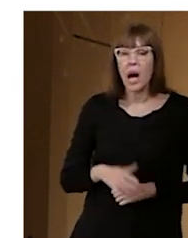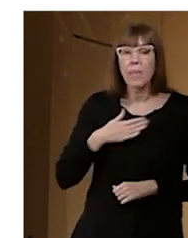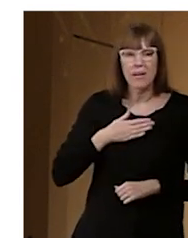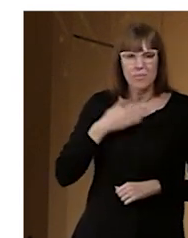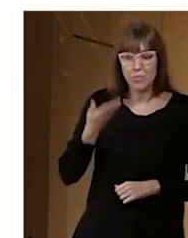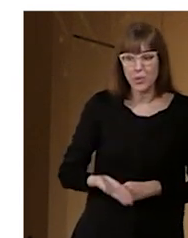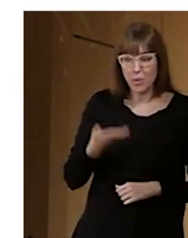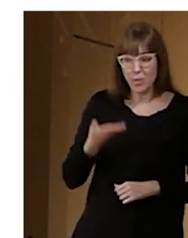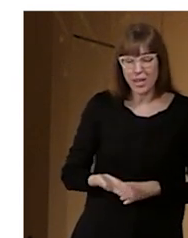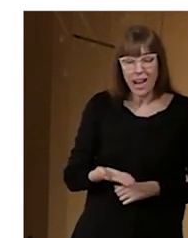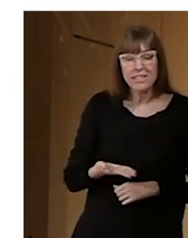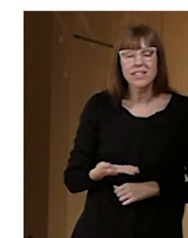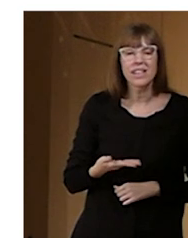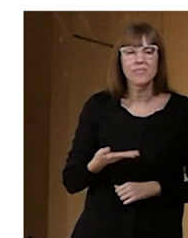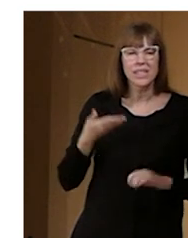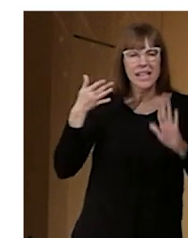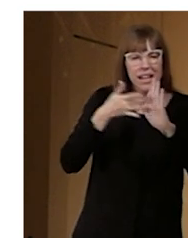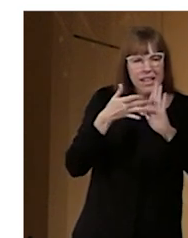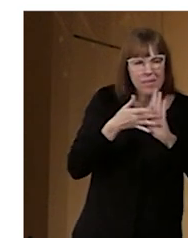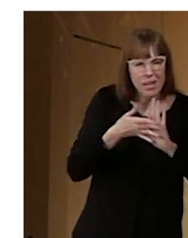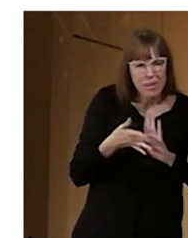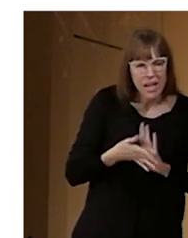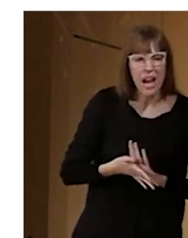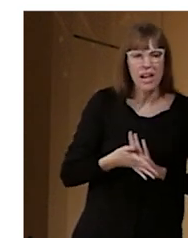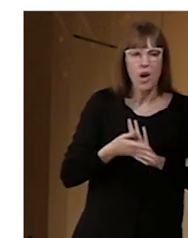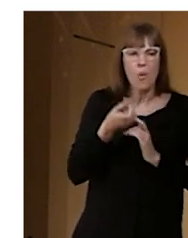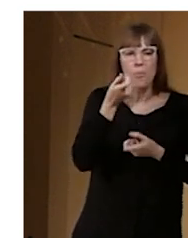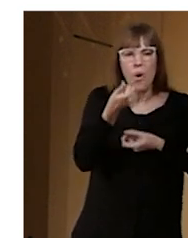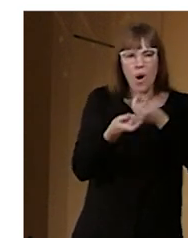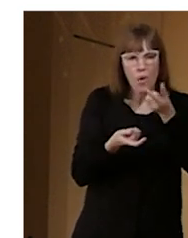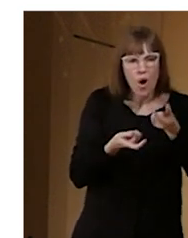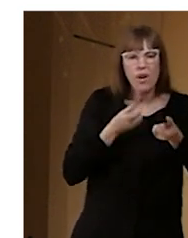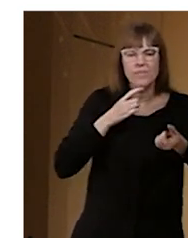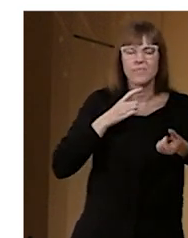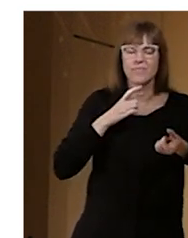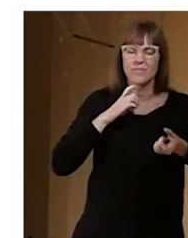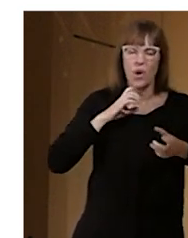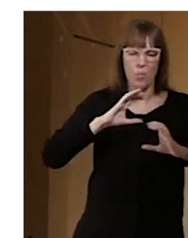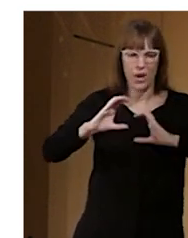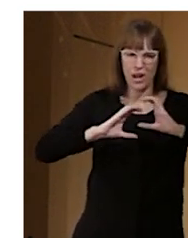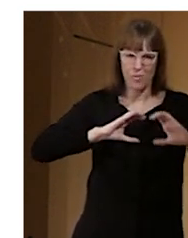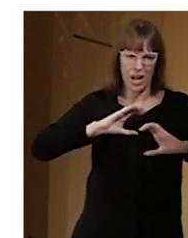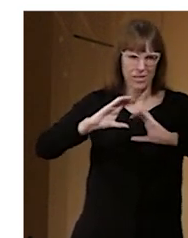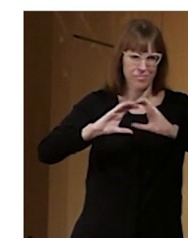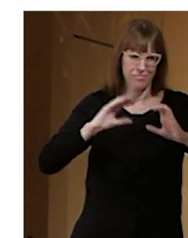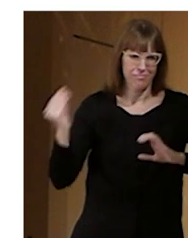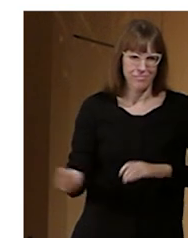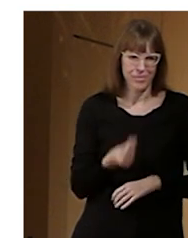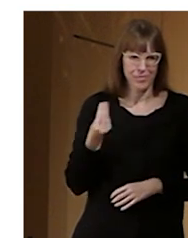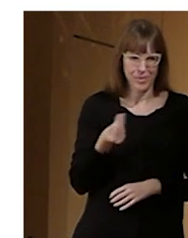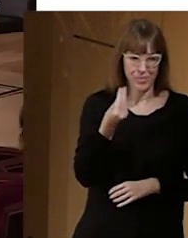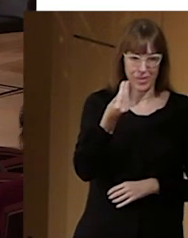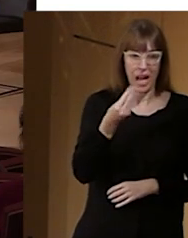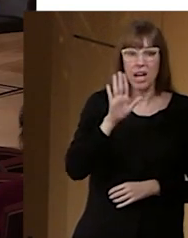haciendo hincapié que hagamos lo que hagamos, aunque sea poquito, que lo hagamos comunicando bien, ¿vale? En este sentido, quiero decir también, ahora